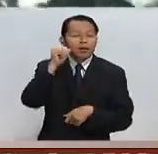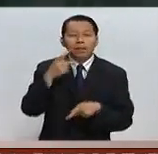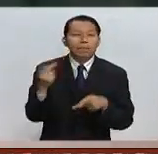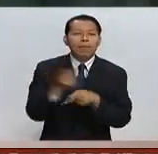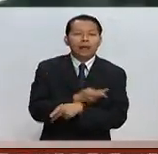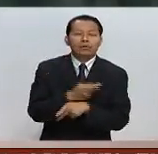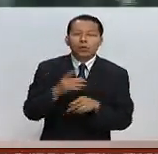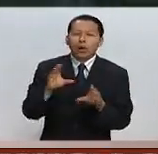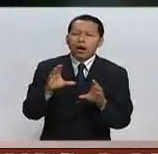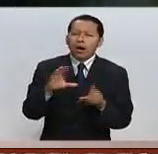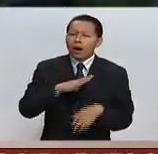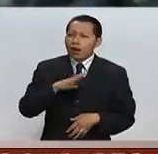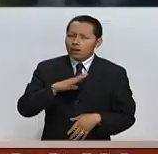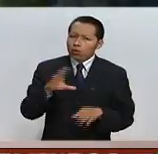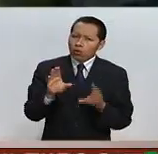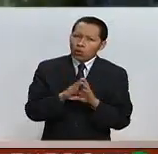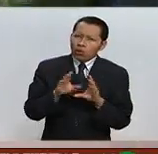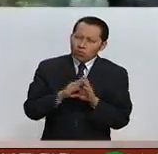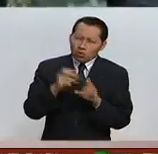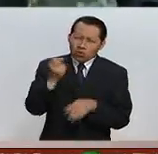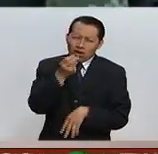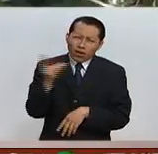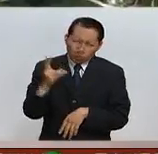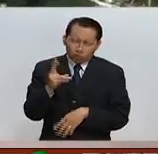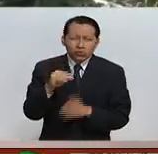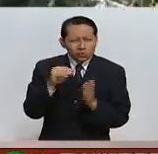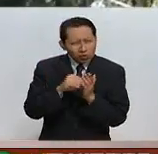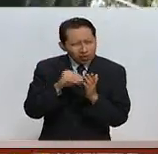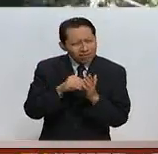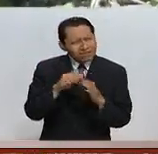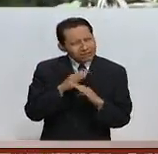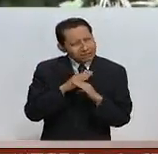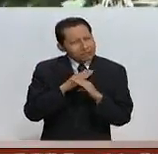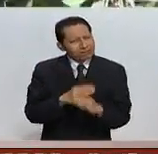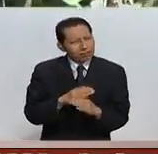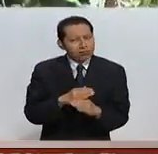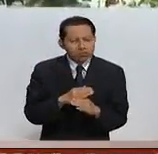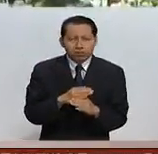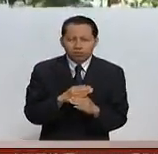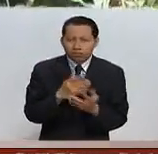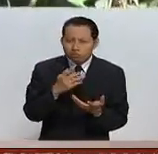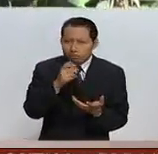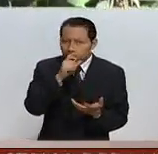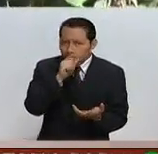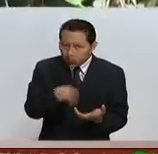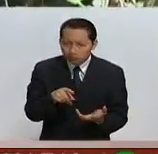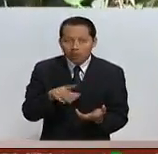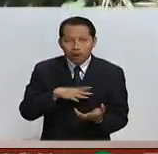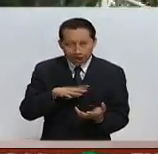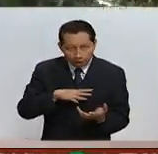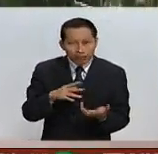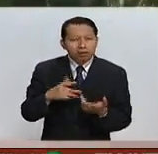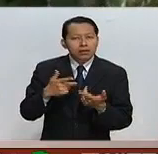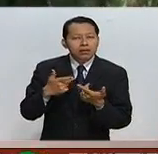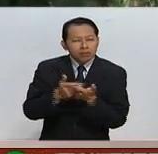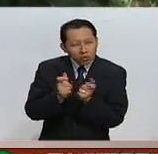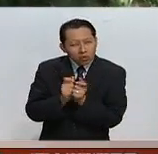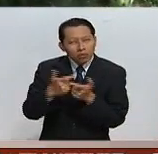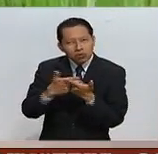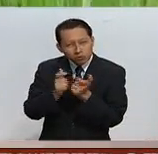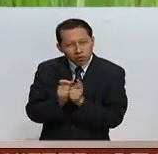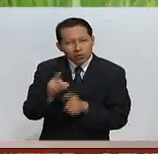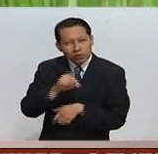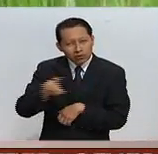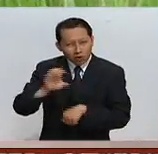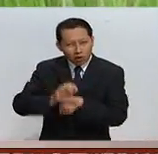Hay unas voces todavía que se oponen fuertemente, voces que vienen de la derecha colombiana, encabezada